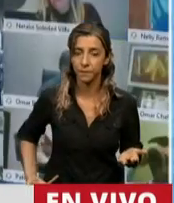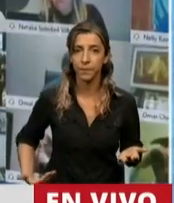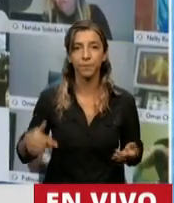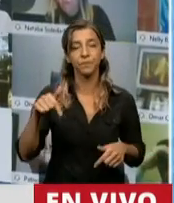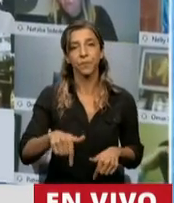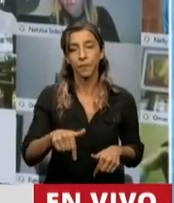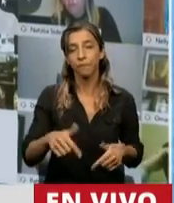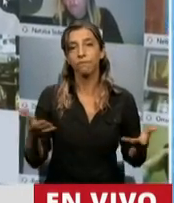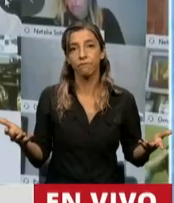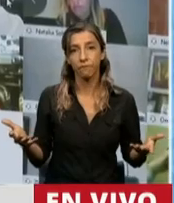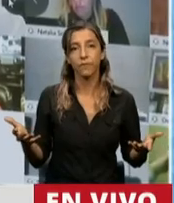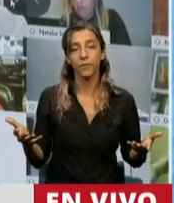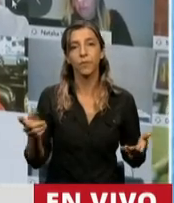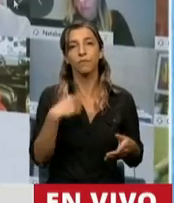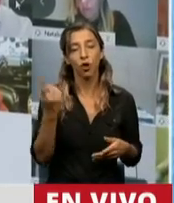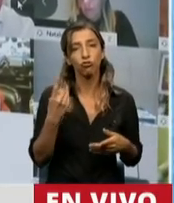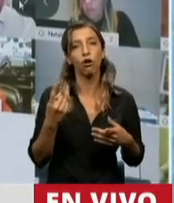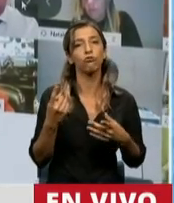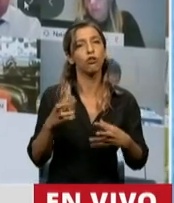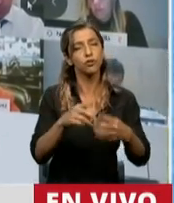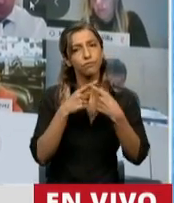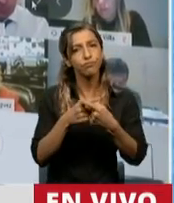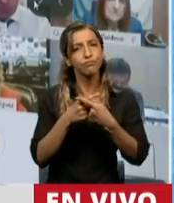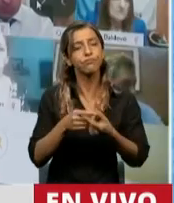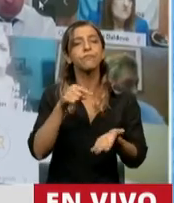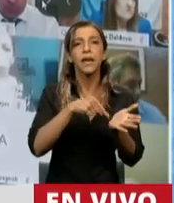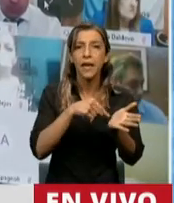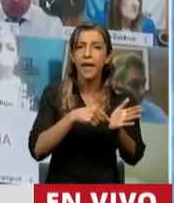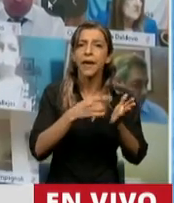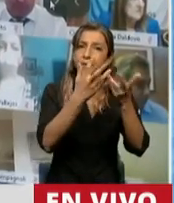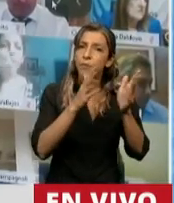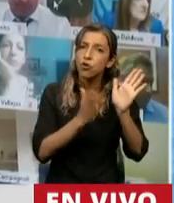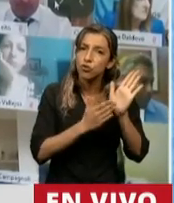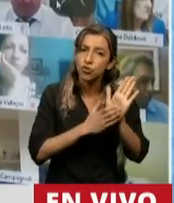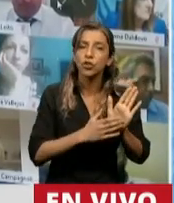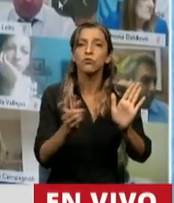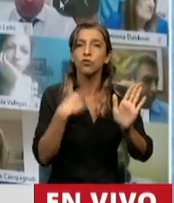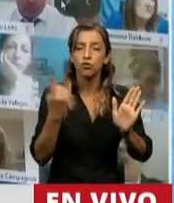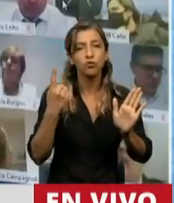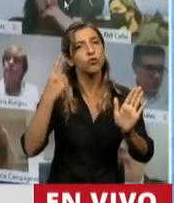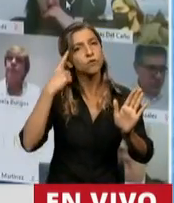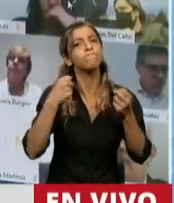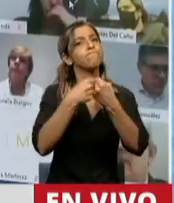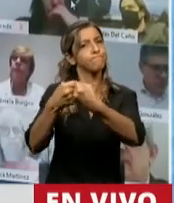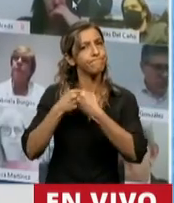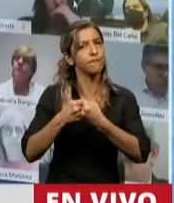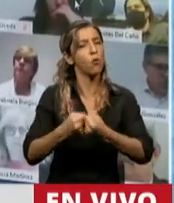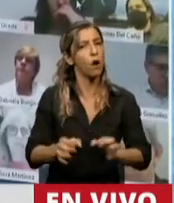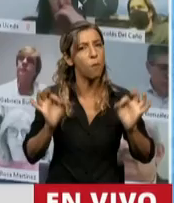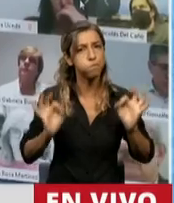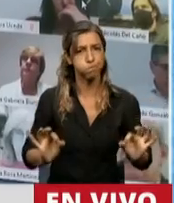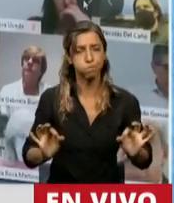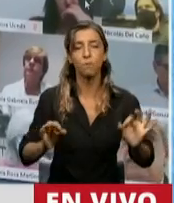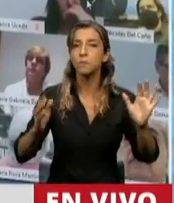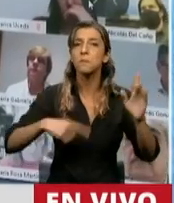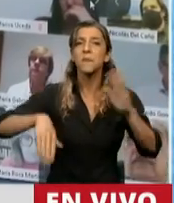en esta instancia estamos discutiendo este proyecto de ley y hemos arribado a acuerdos importantes. La mayoría de